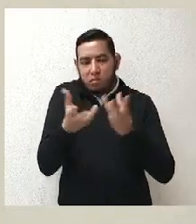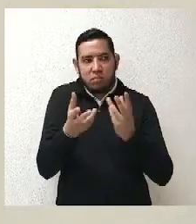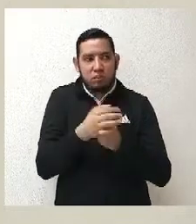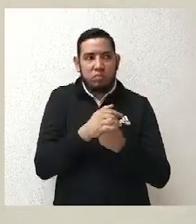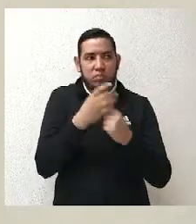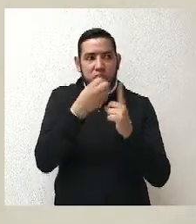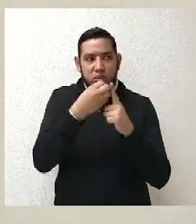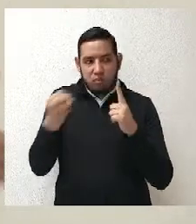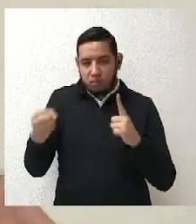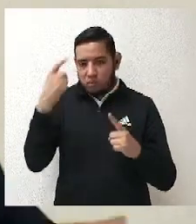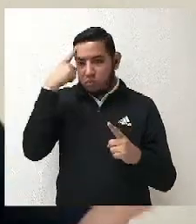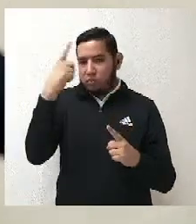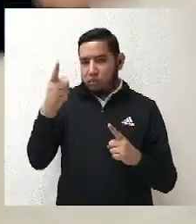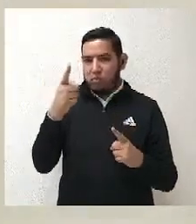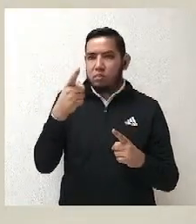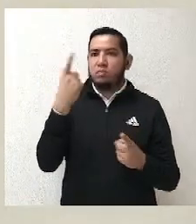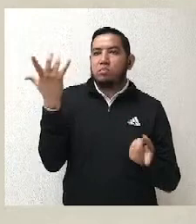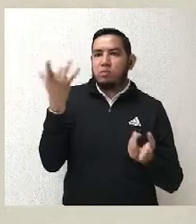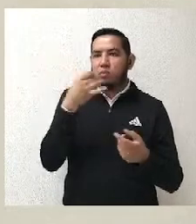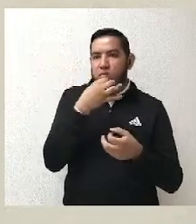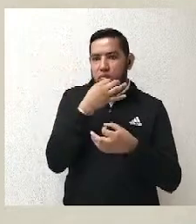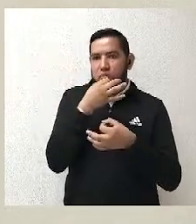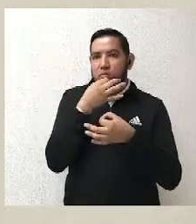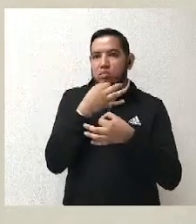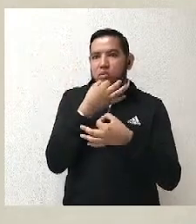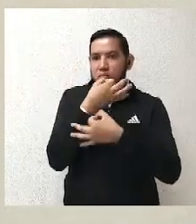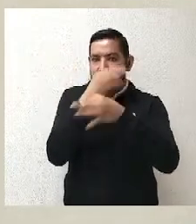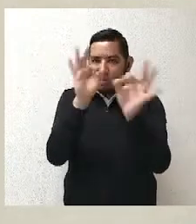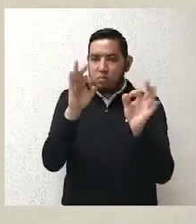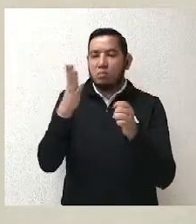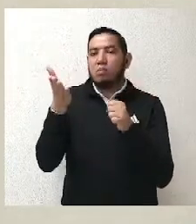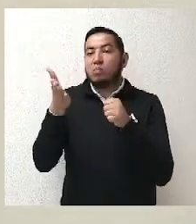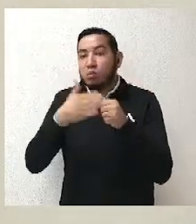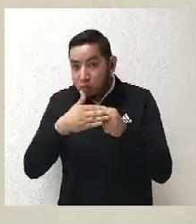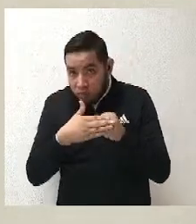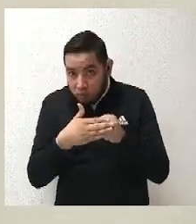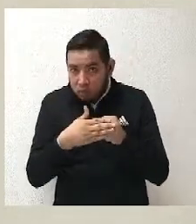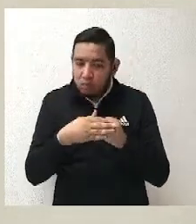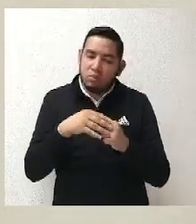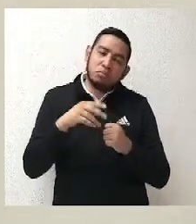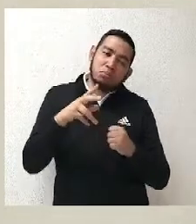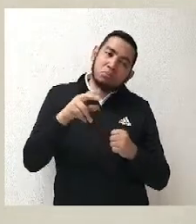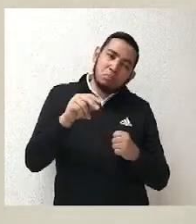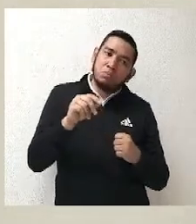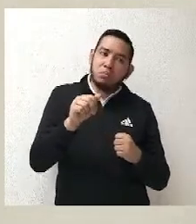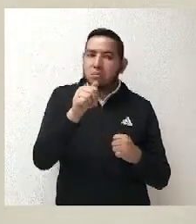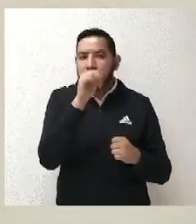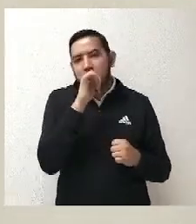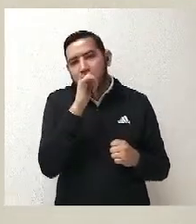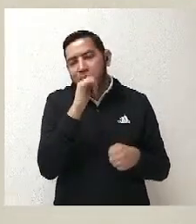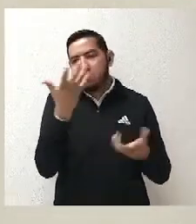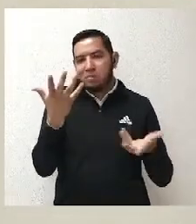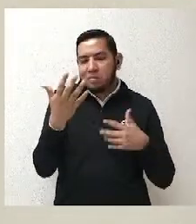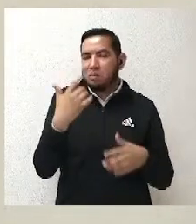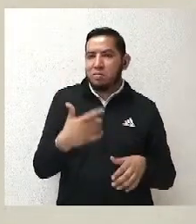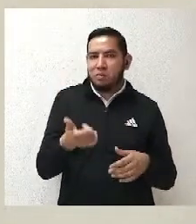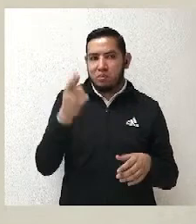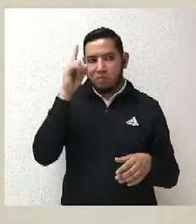es algo que debía tomarse en cuenta para el próximo proceso electoral. Entonces, pues en realidad no había condiciones